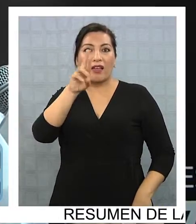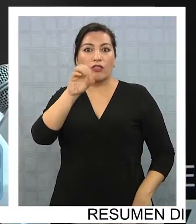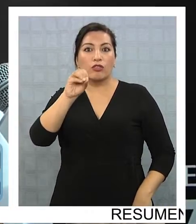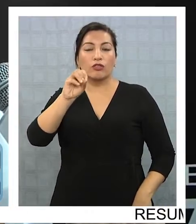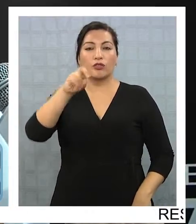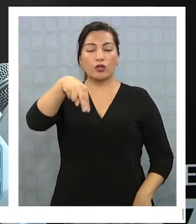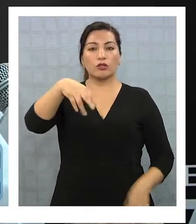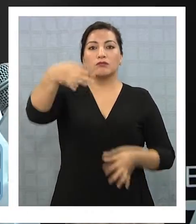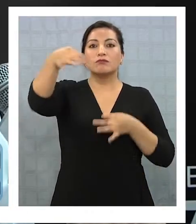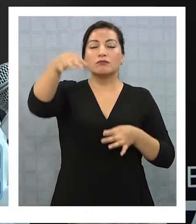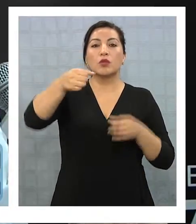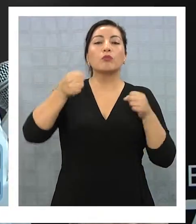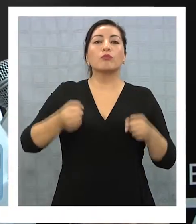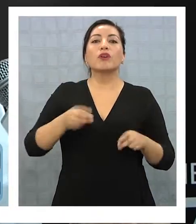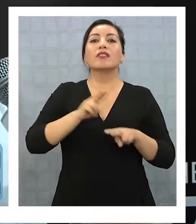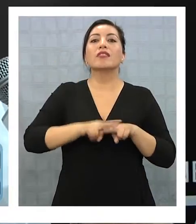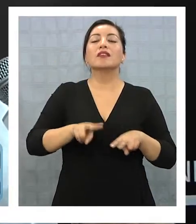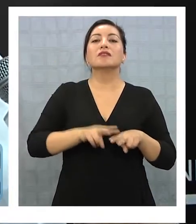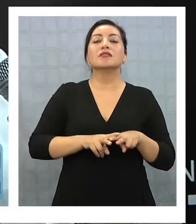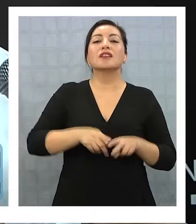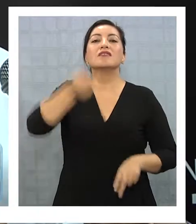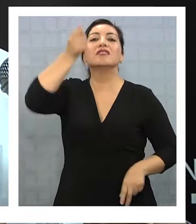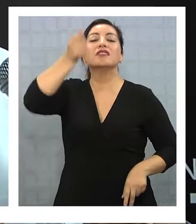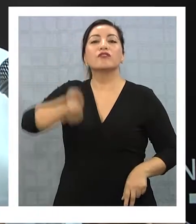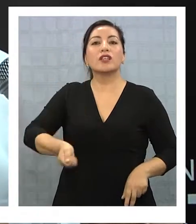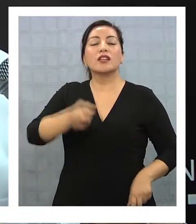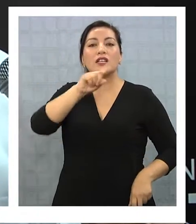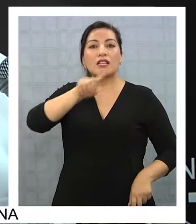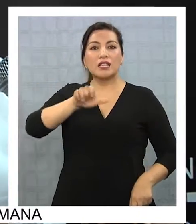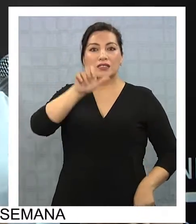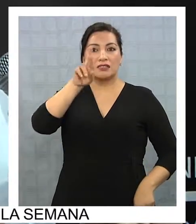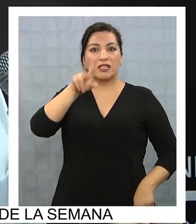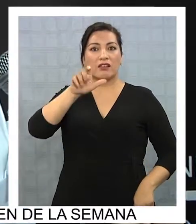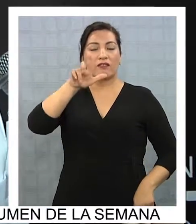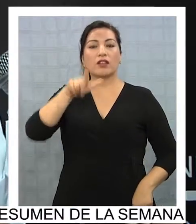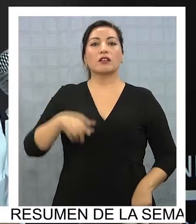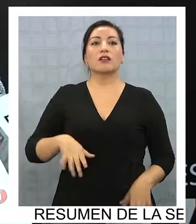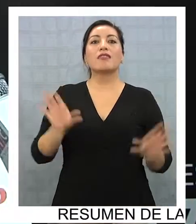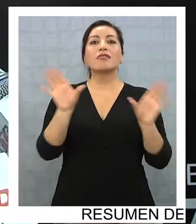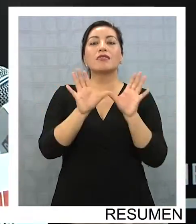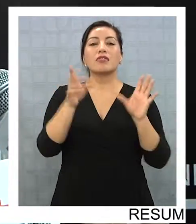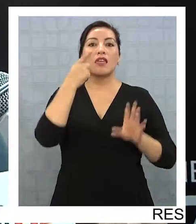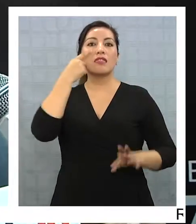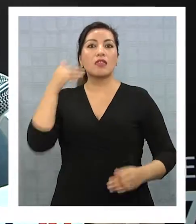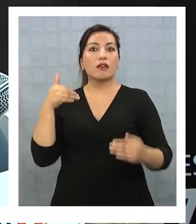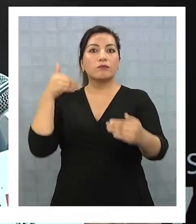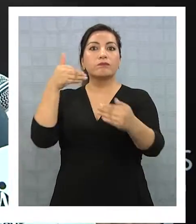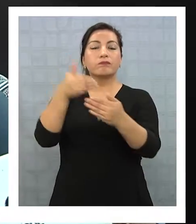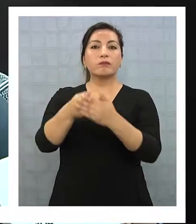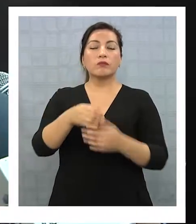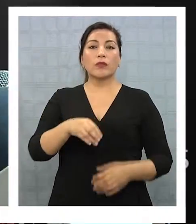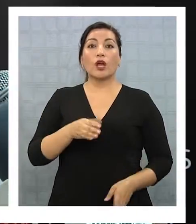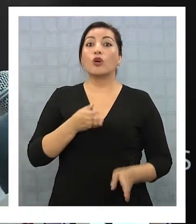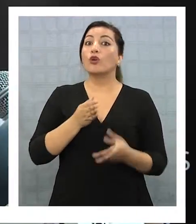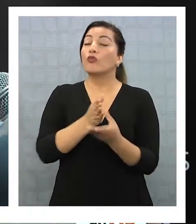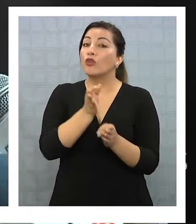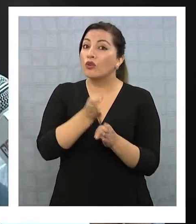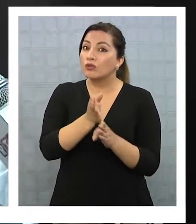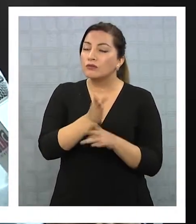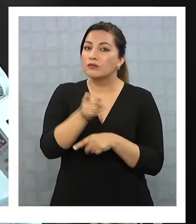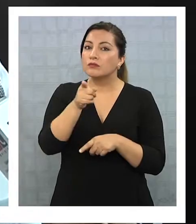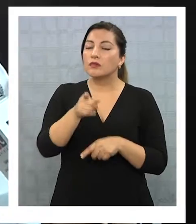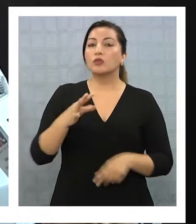hacerlo ante los tribunales electorales regionales en un plazo de 10 días. ¿Cuál es la recomendación? Que los